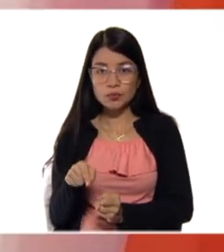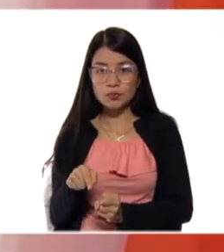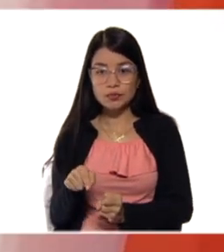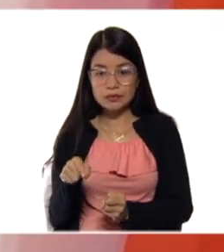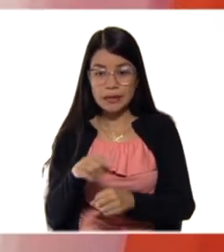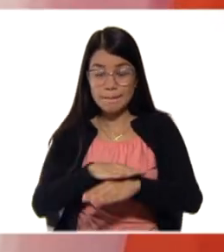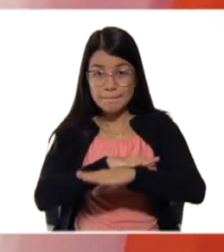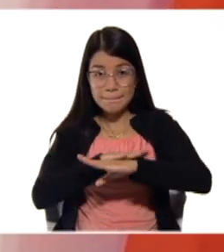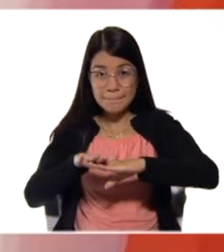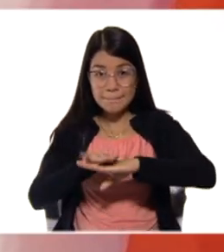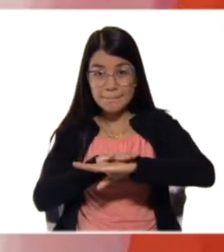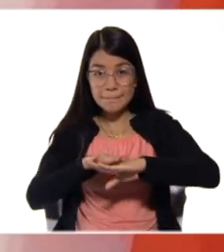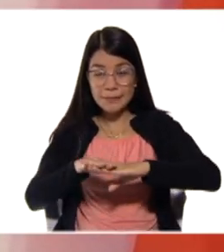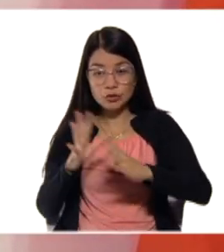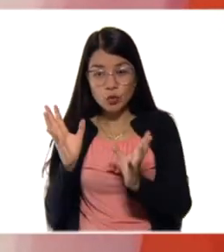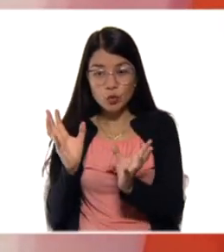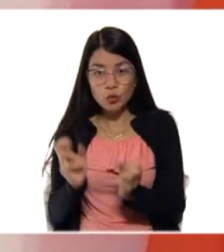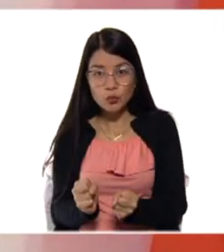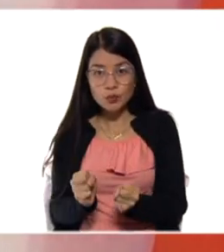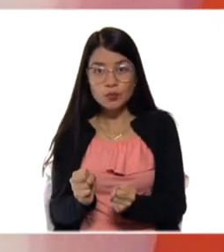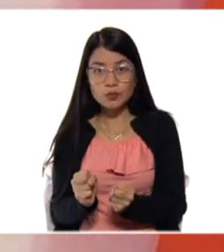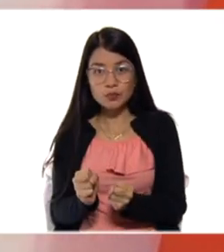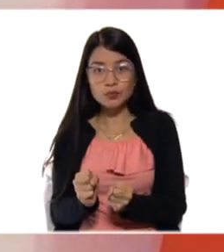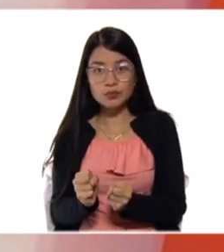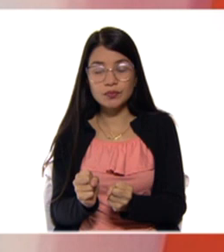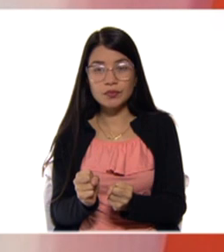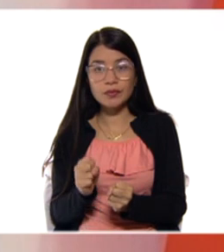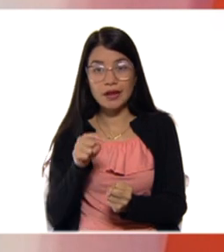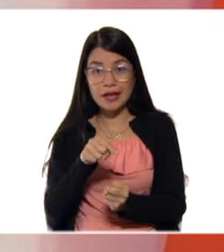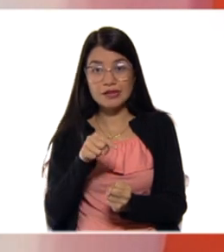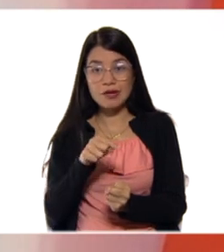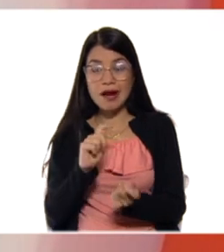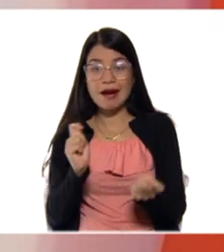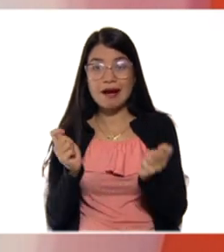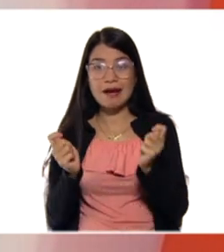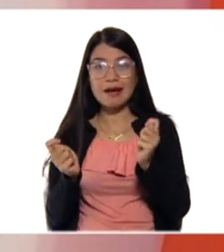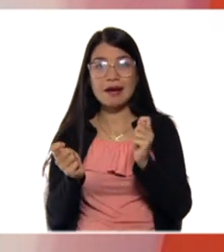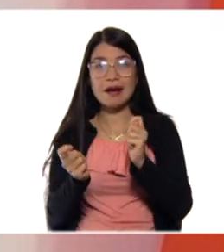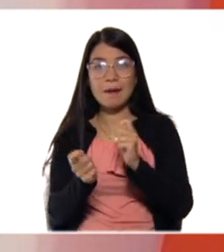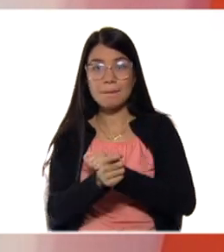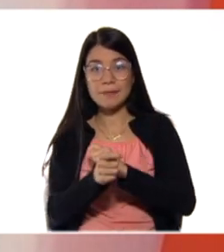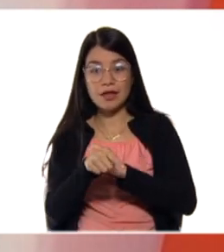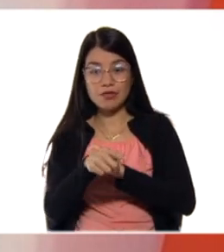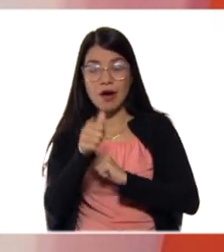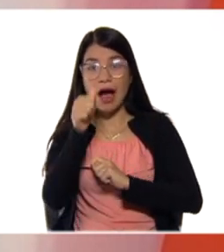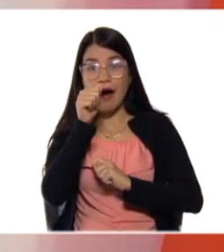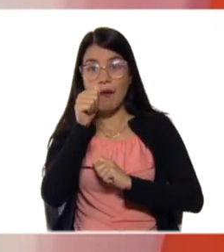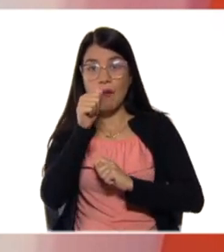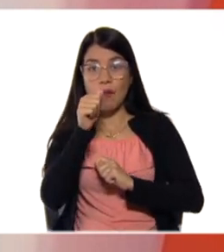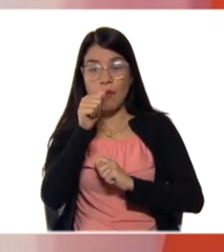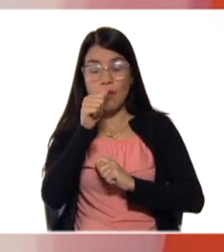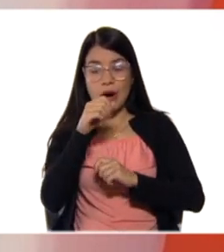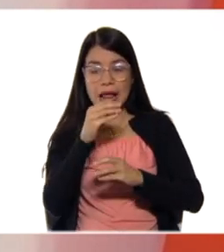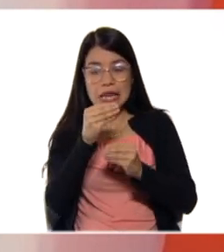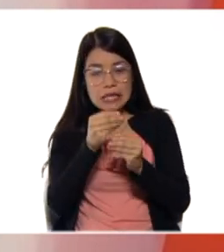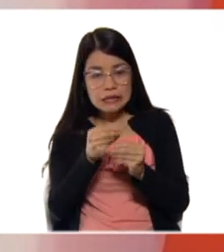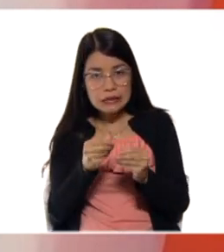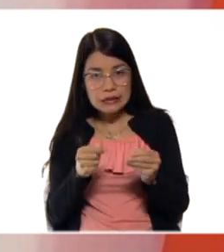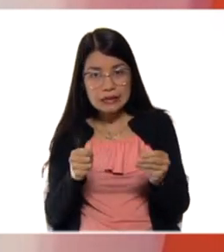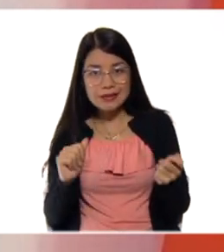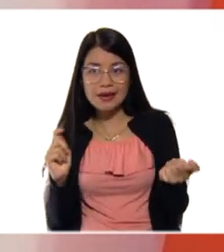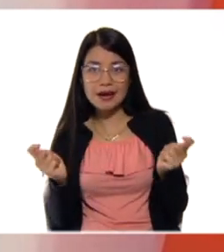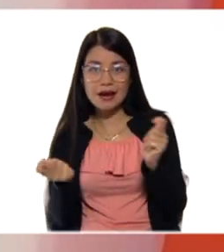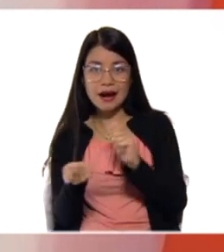reaccionando y van pasando de estado líquido a estado gaseoso. Y su energía